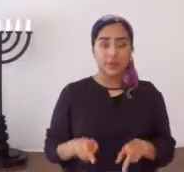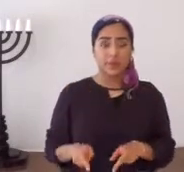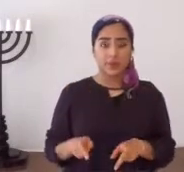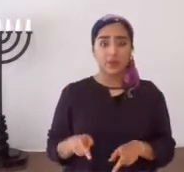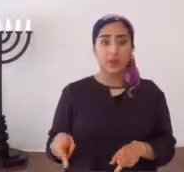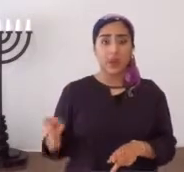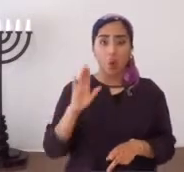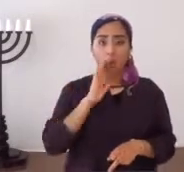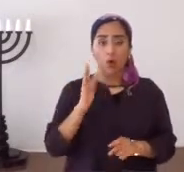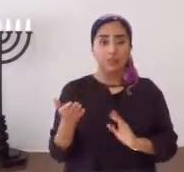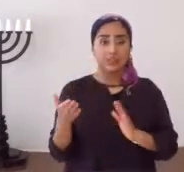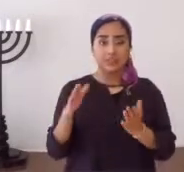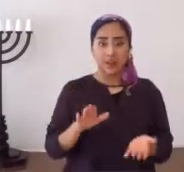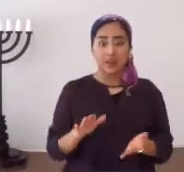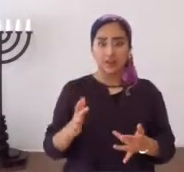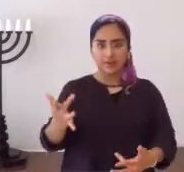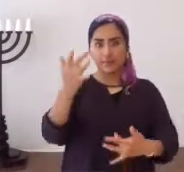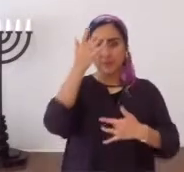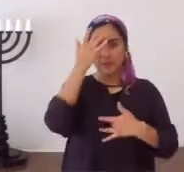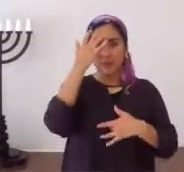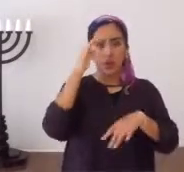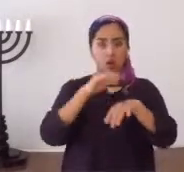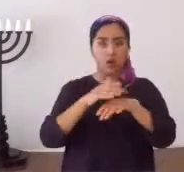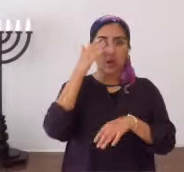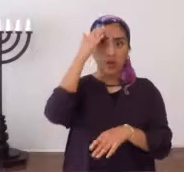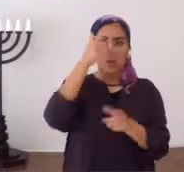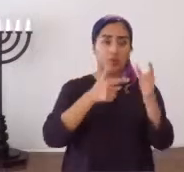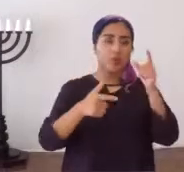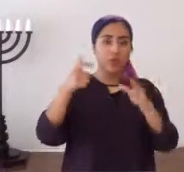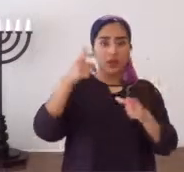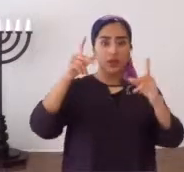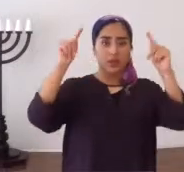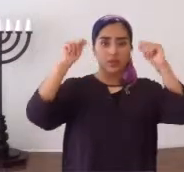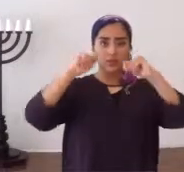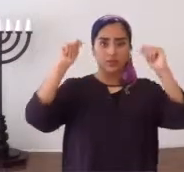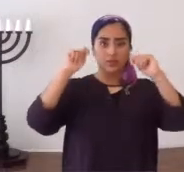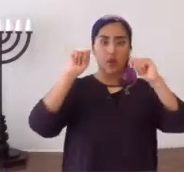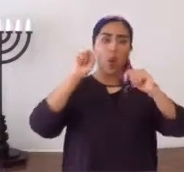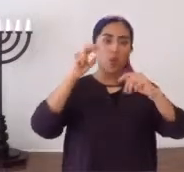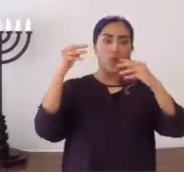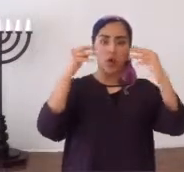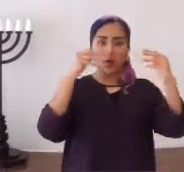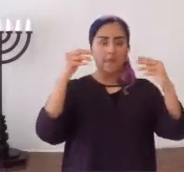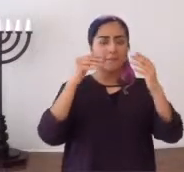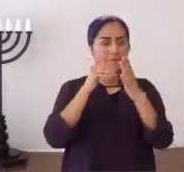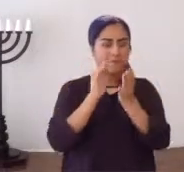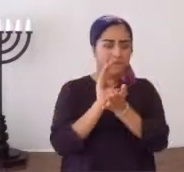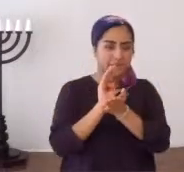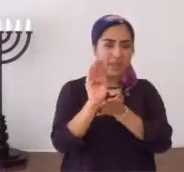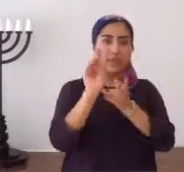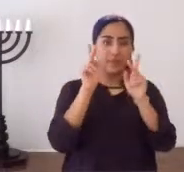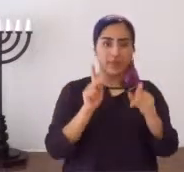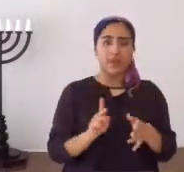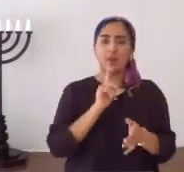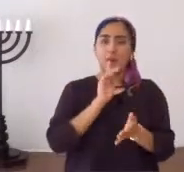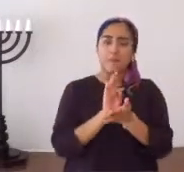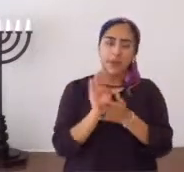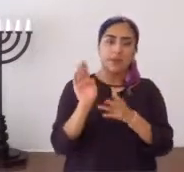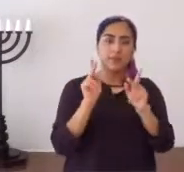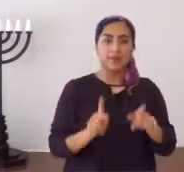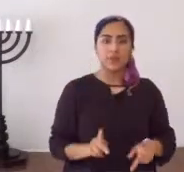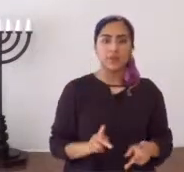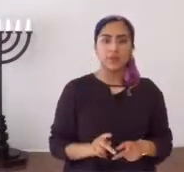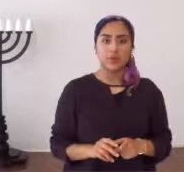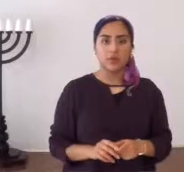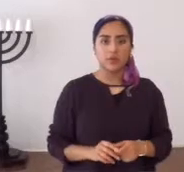muchos billones, de personas, van a morir, de pestes, en la tribulación, que ya está a las puertas, billones,